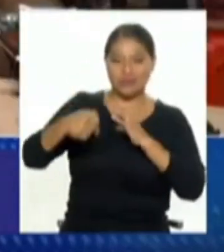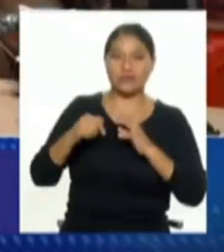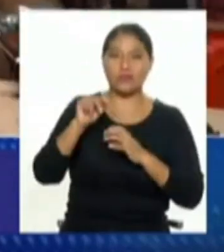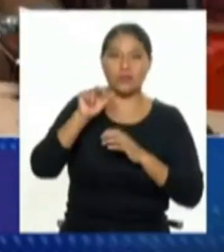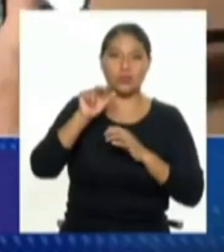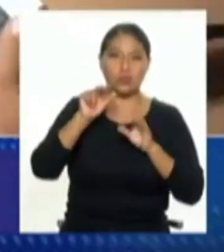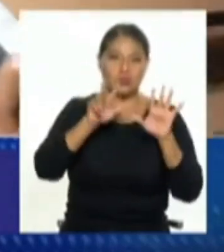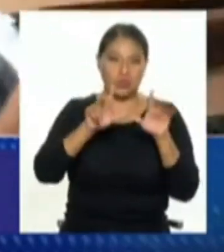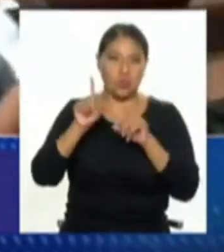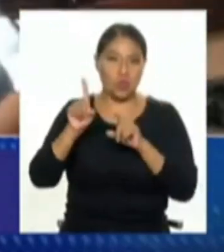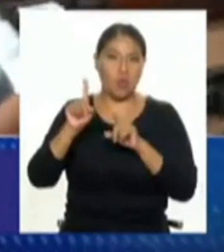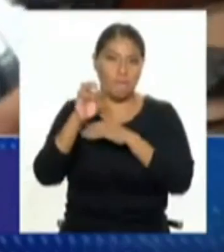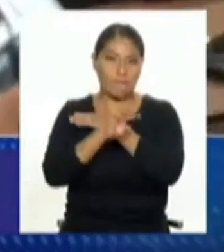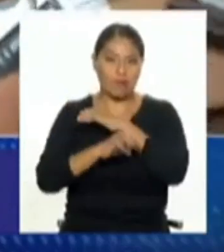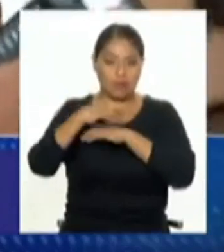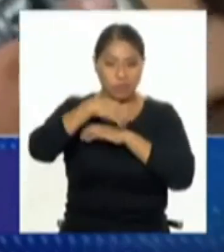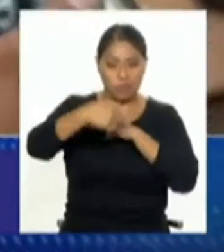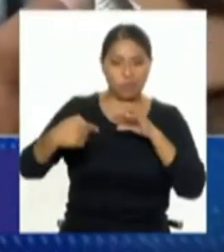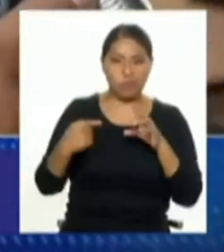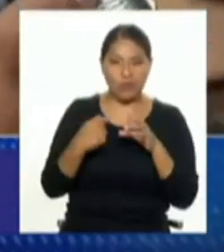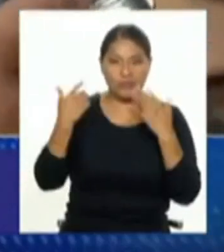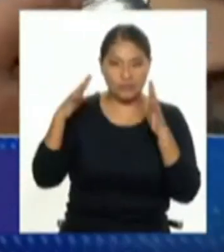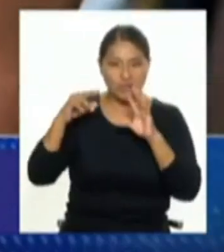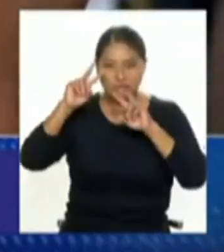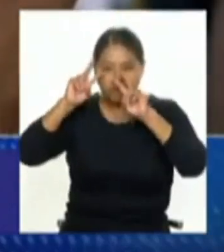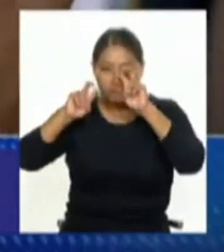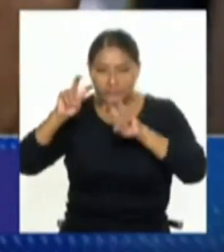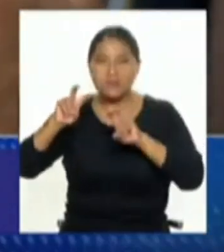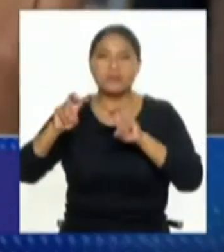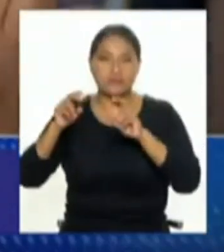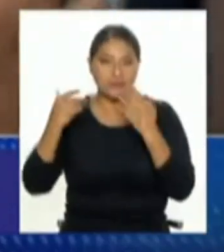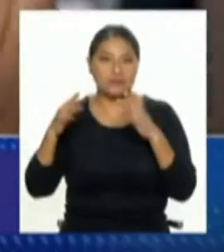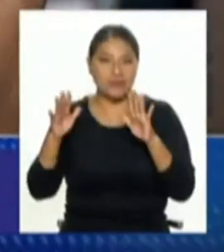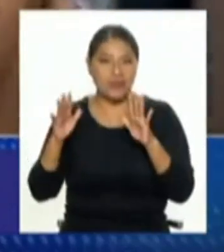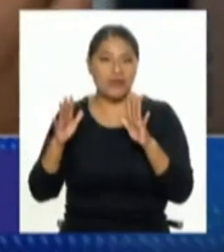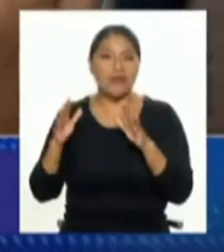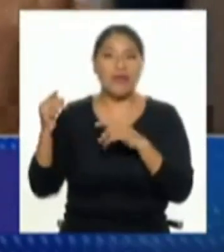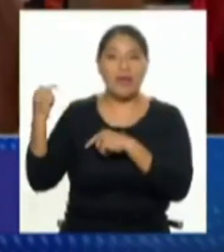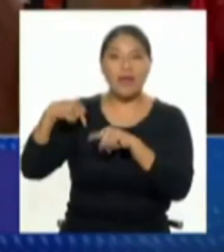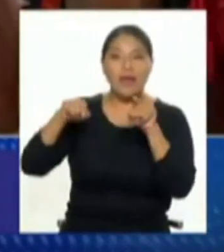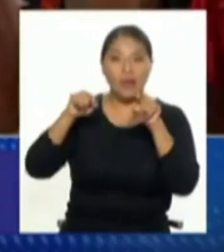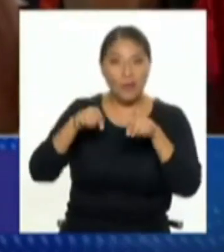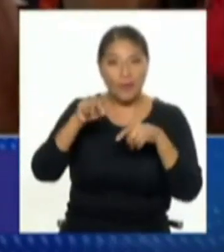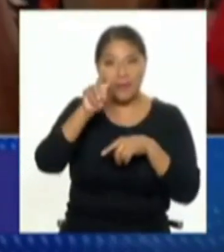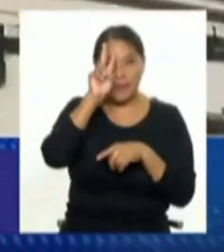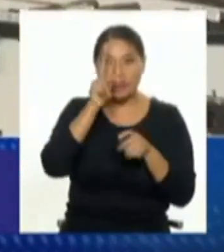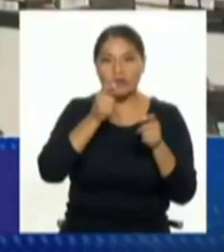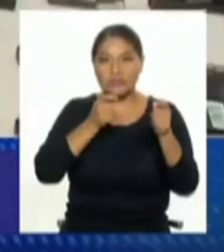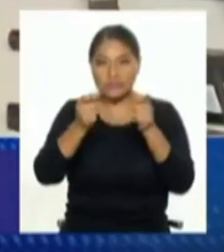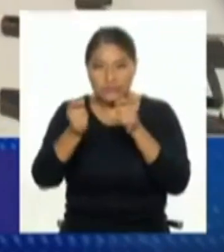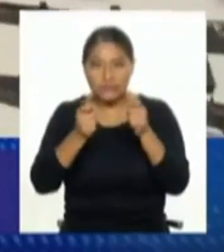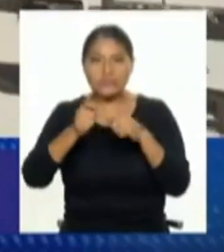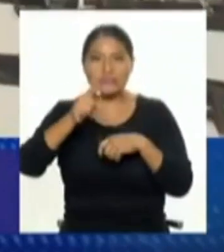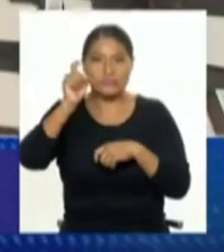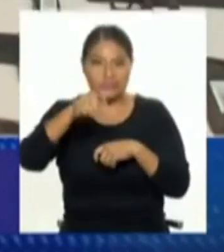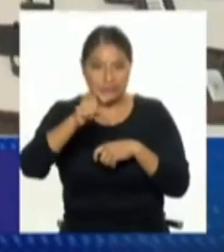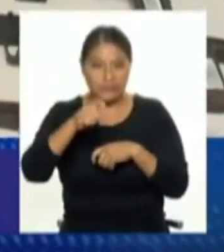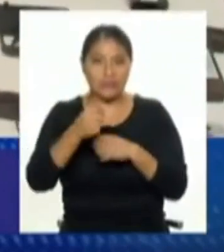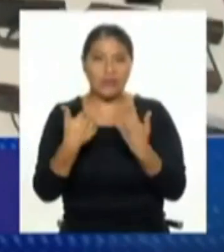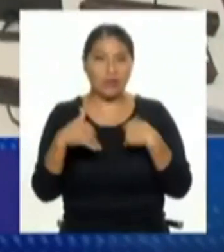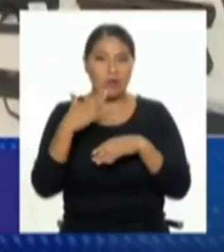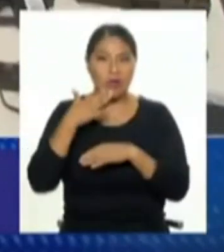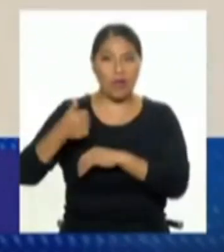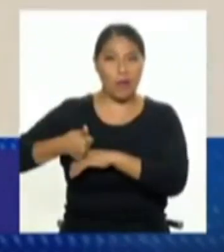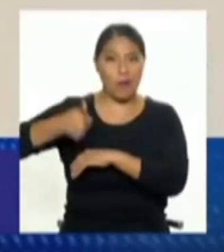si es cierto es un tema pero creo que lo que merece es bastante regulación o sea lo que merece es que efectivamente las